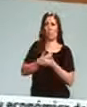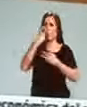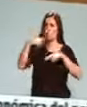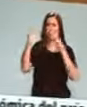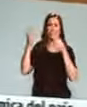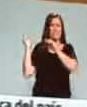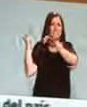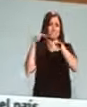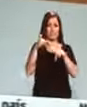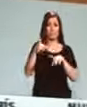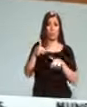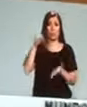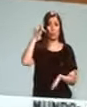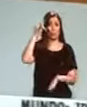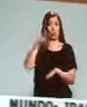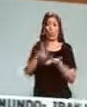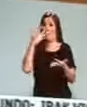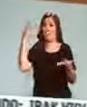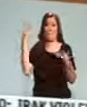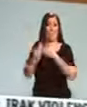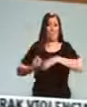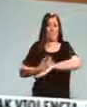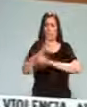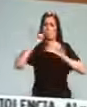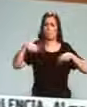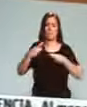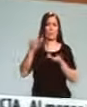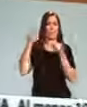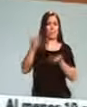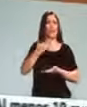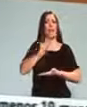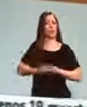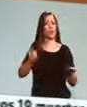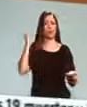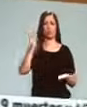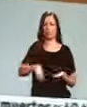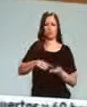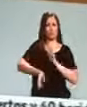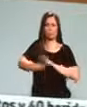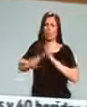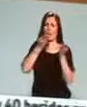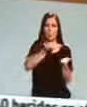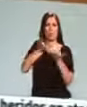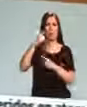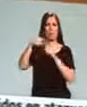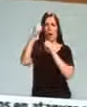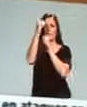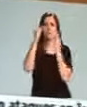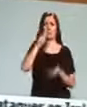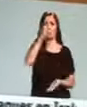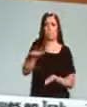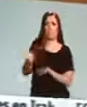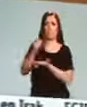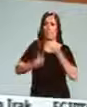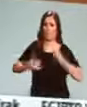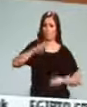públicos que desde el primer momento del siniestro se volcaron con generosidad y abnegación en la atención a las